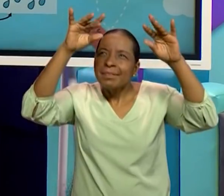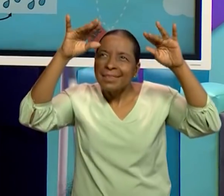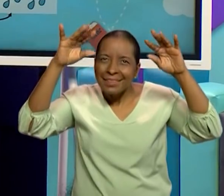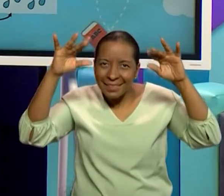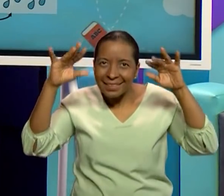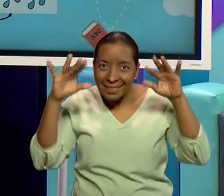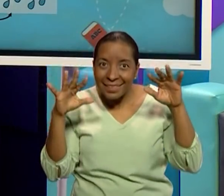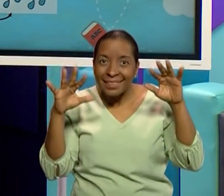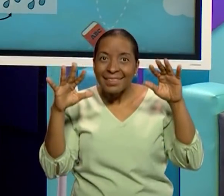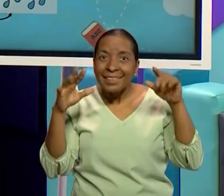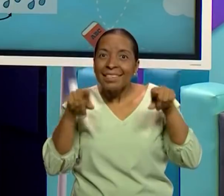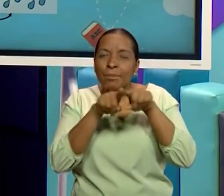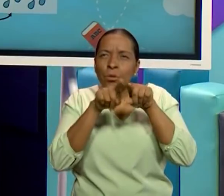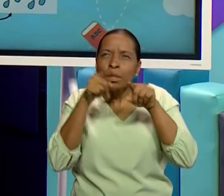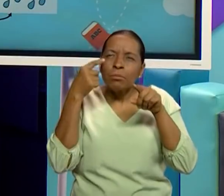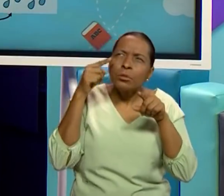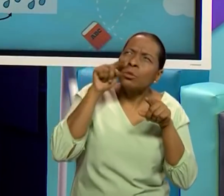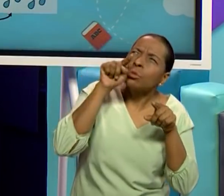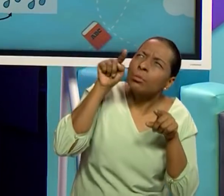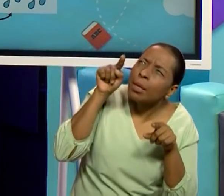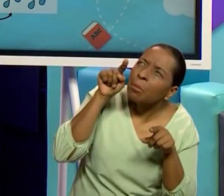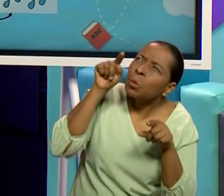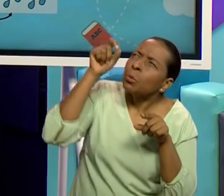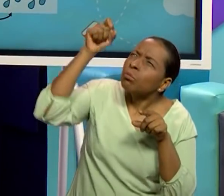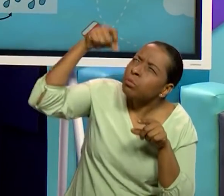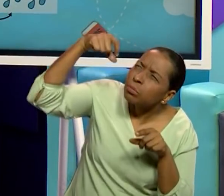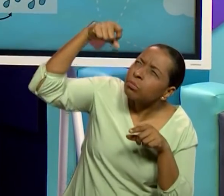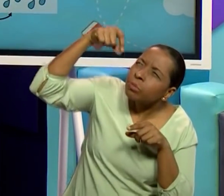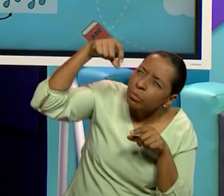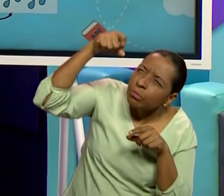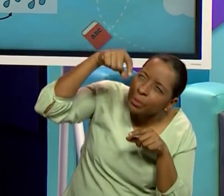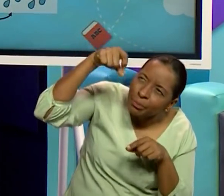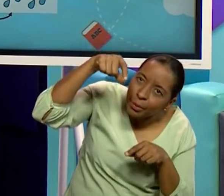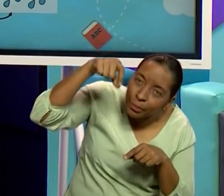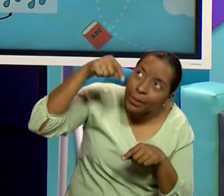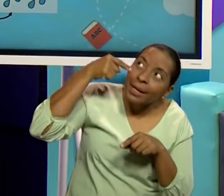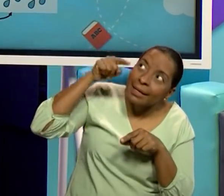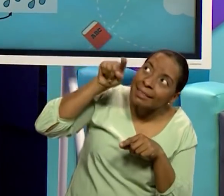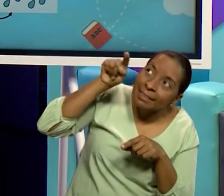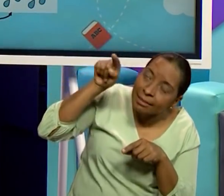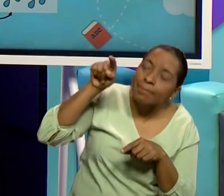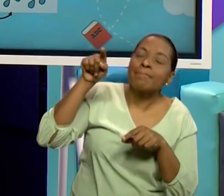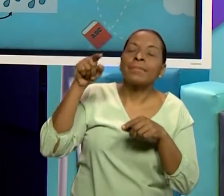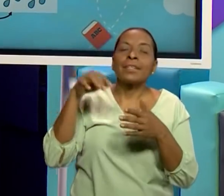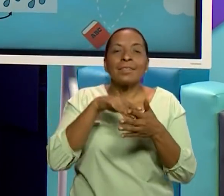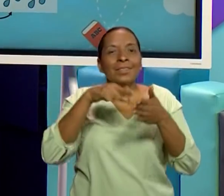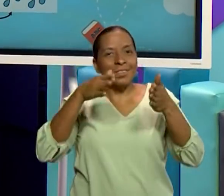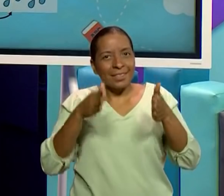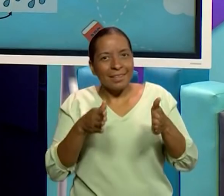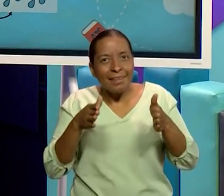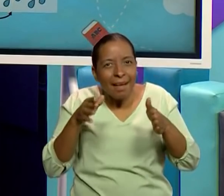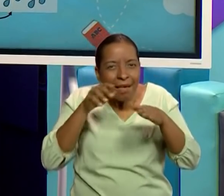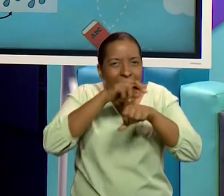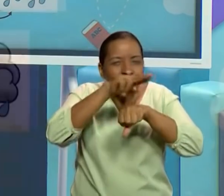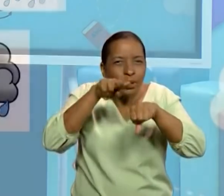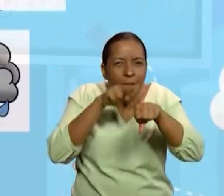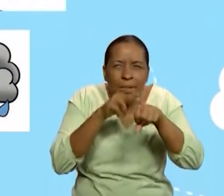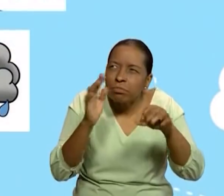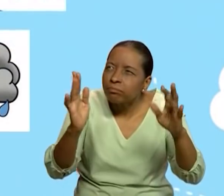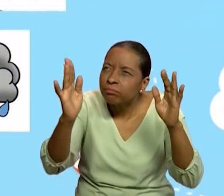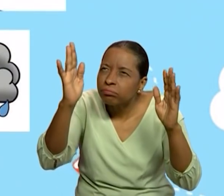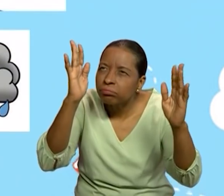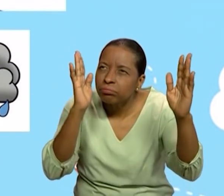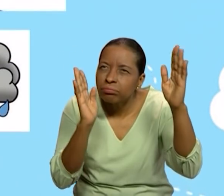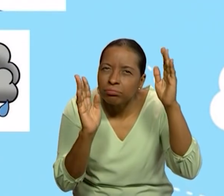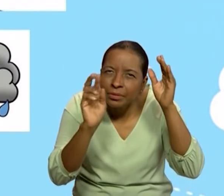agua, aunque no la vemos a simple vista, pero ahí está. Así es, mis queridos estudiantes, en la naturaleza y en